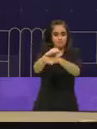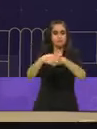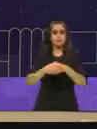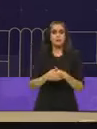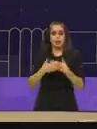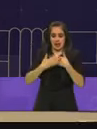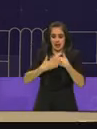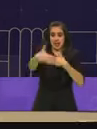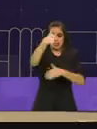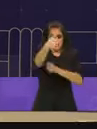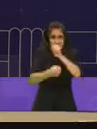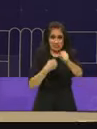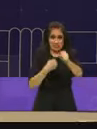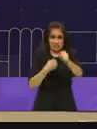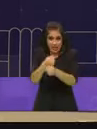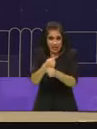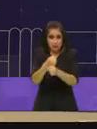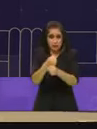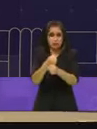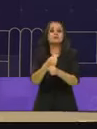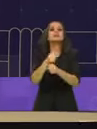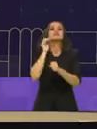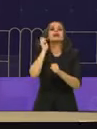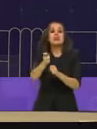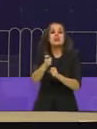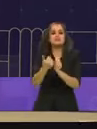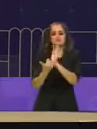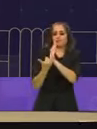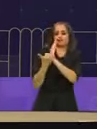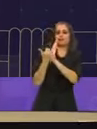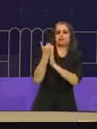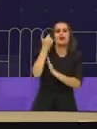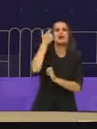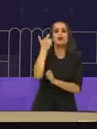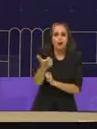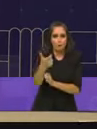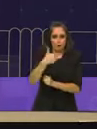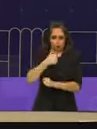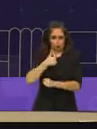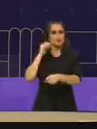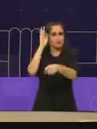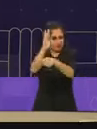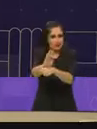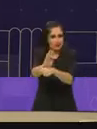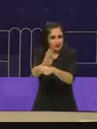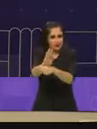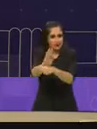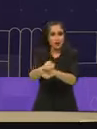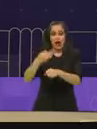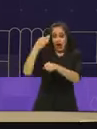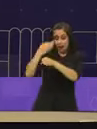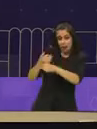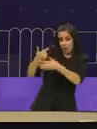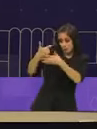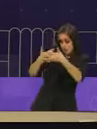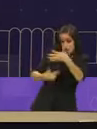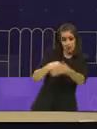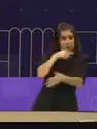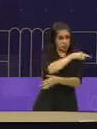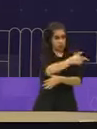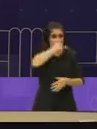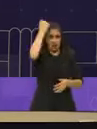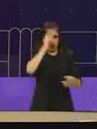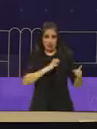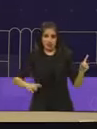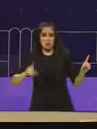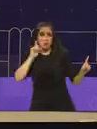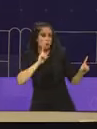van a ser seis años de crecimiento económico. Lo que hoy, los datos que dice la candidata solo fueron